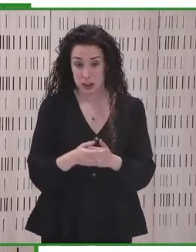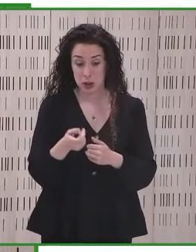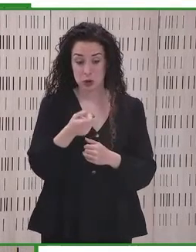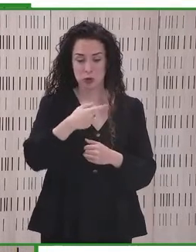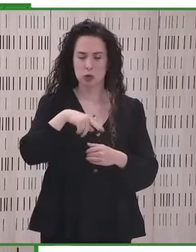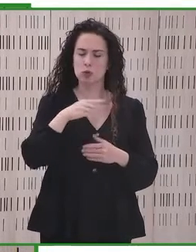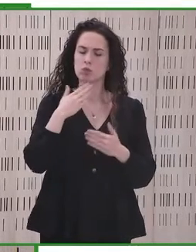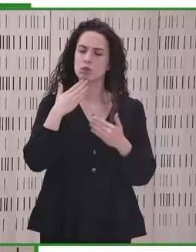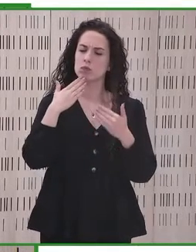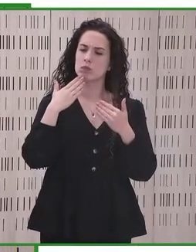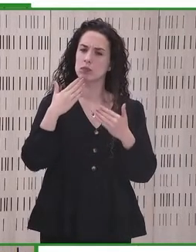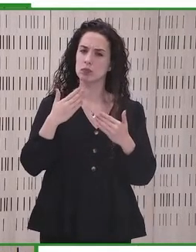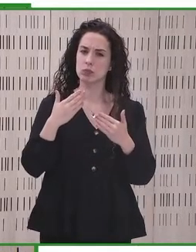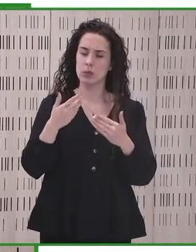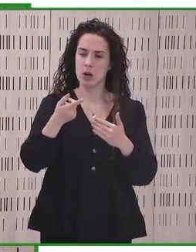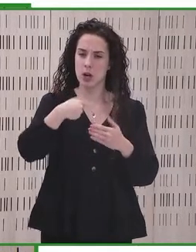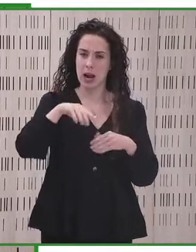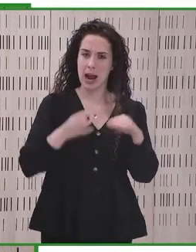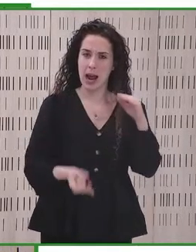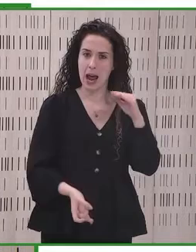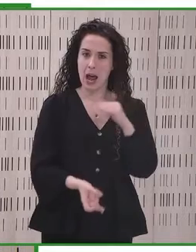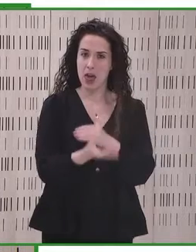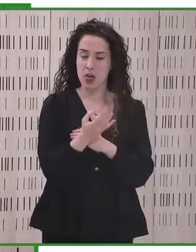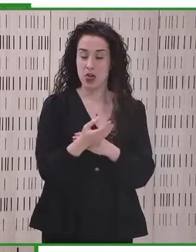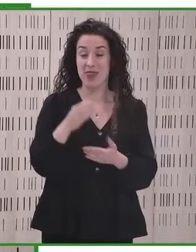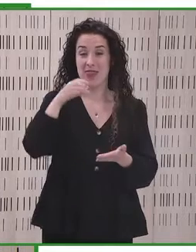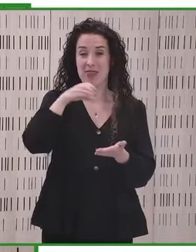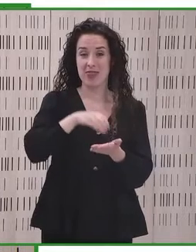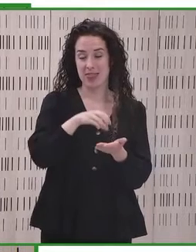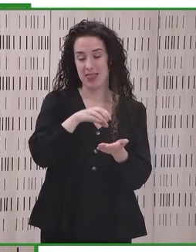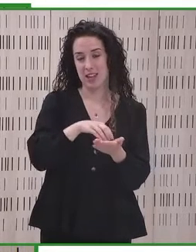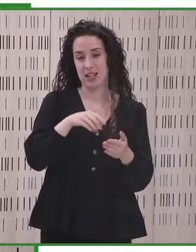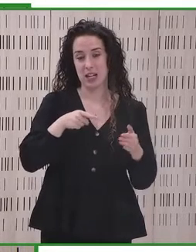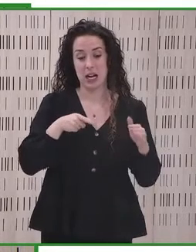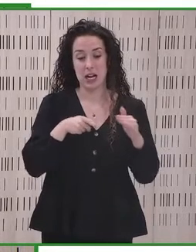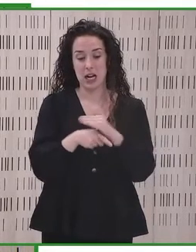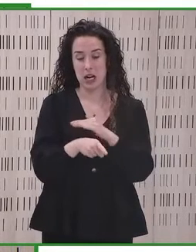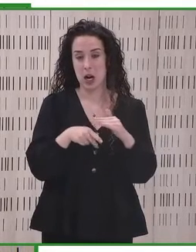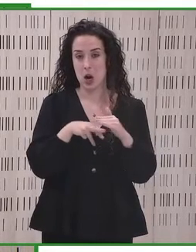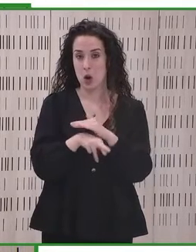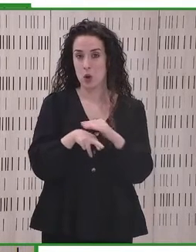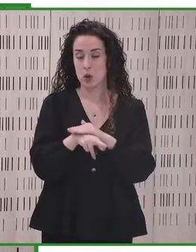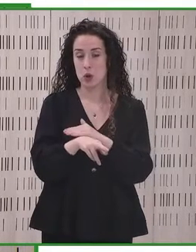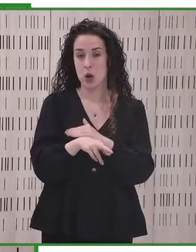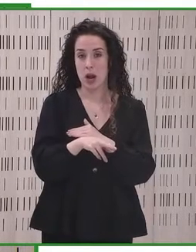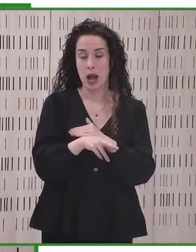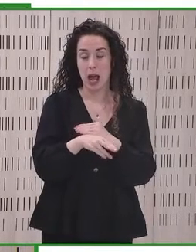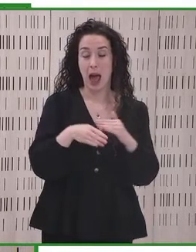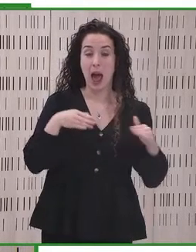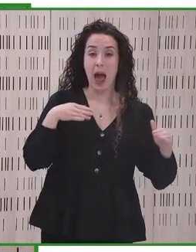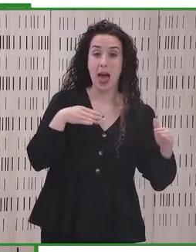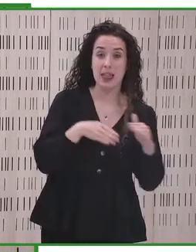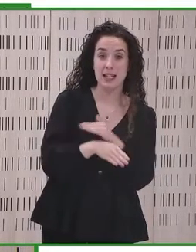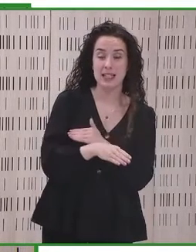bienvenida a la creación del Centro de Recursos Accessible EU